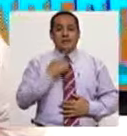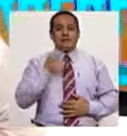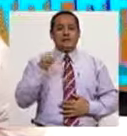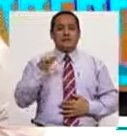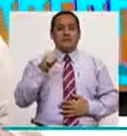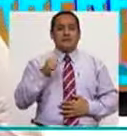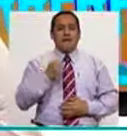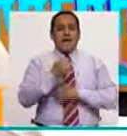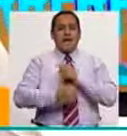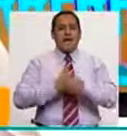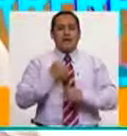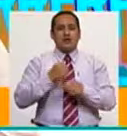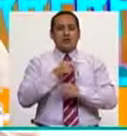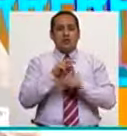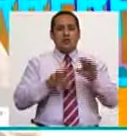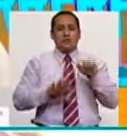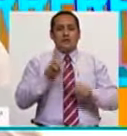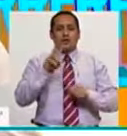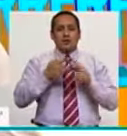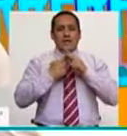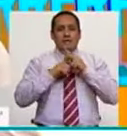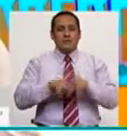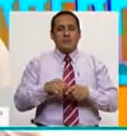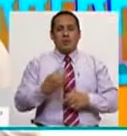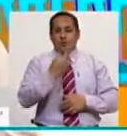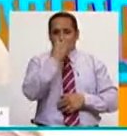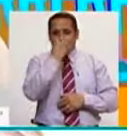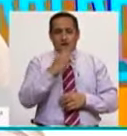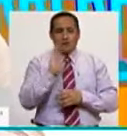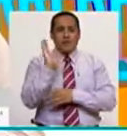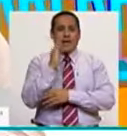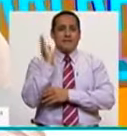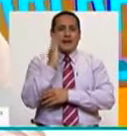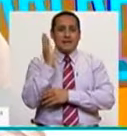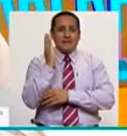Sí, desde el 2012 empezamos con Payasos de Emergencia.